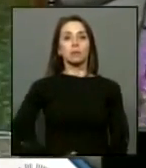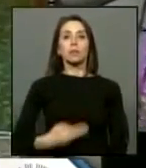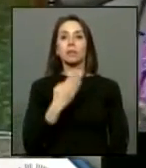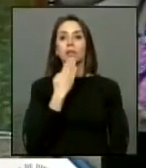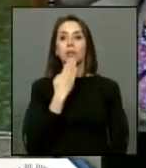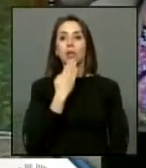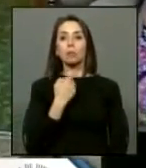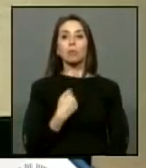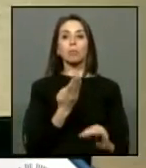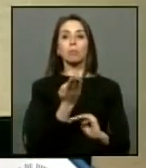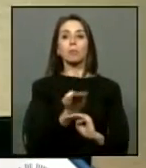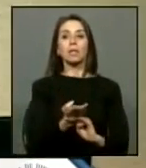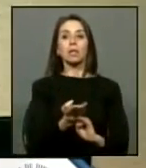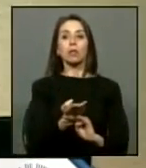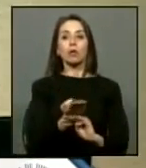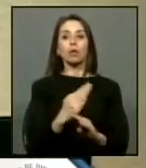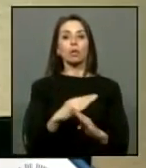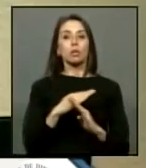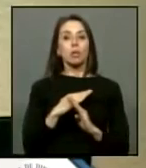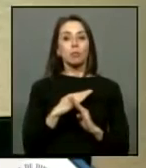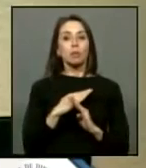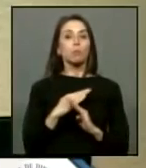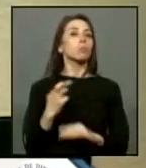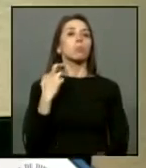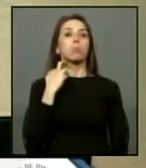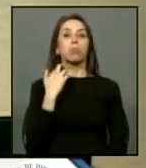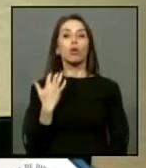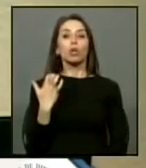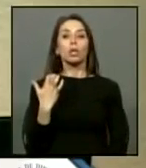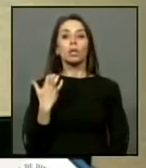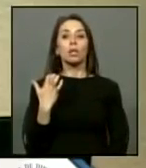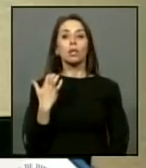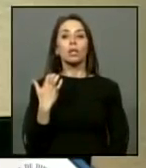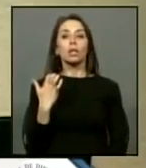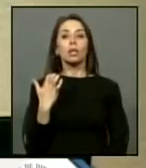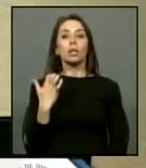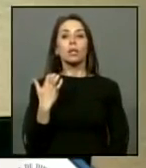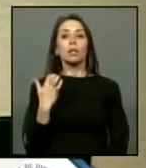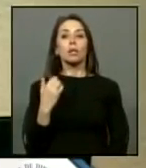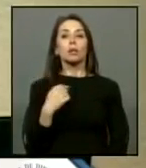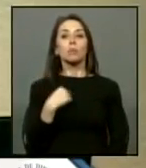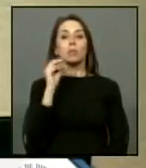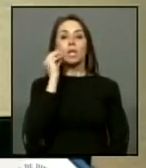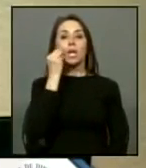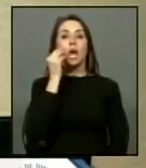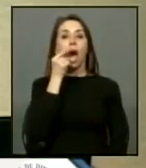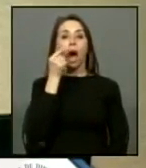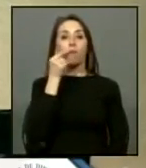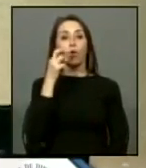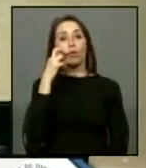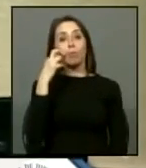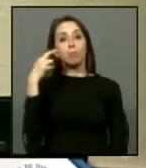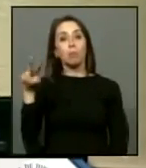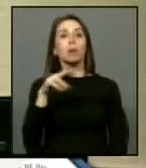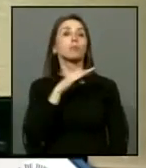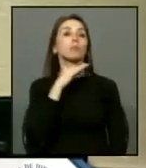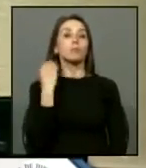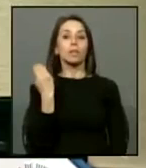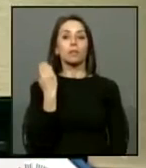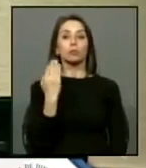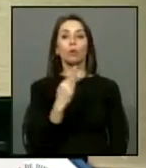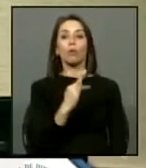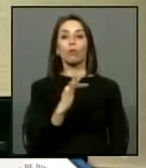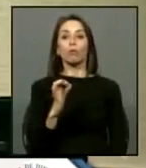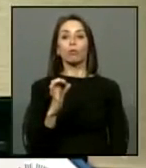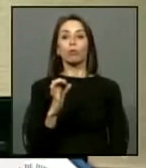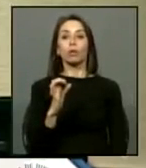solicito que se me inhabilite porque mi abuelo paterno fallecido fue